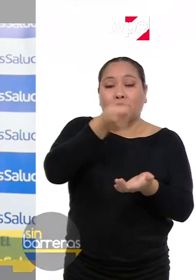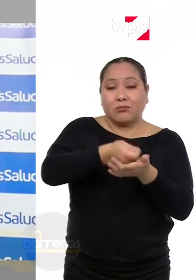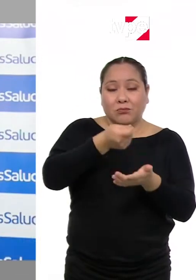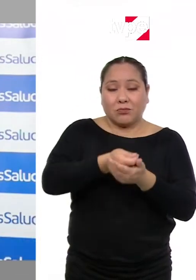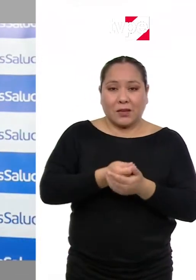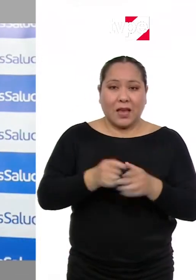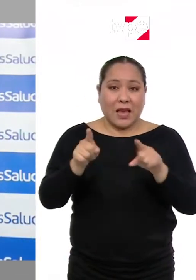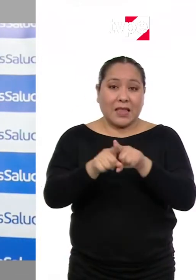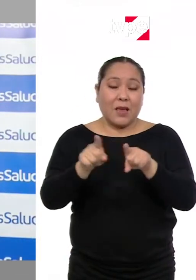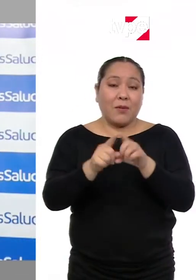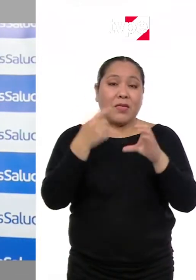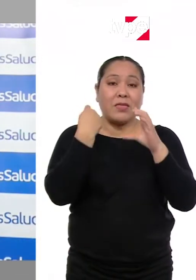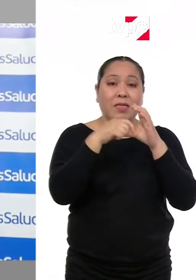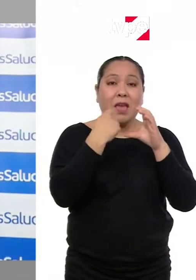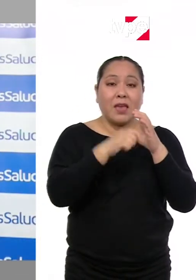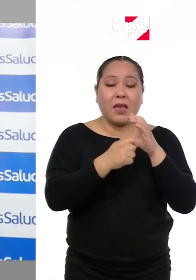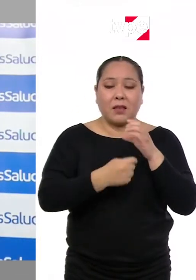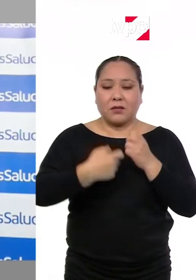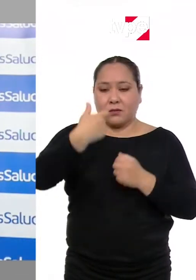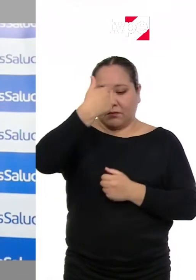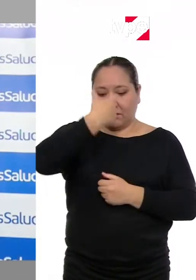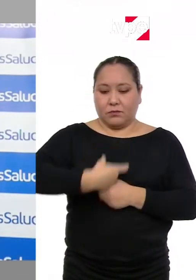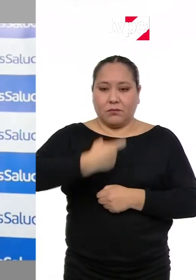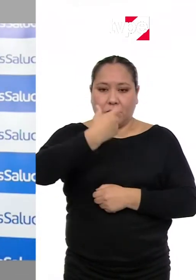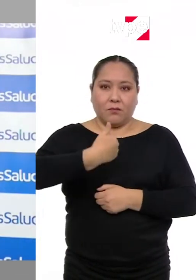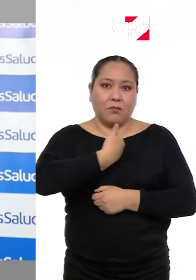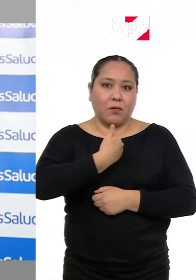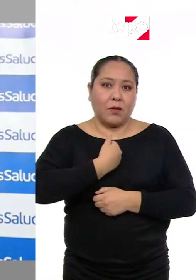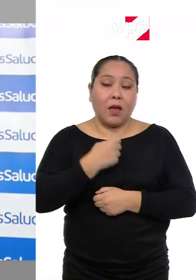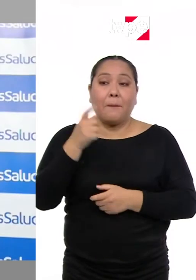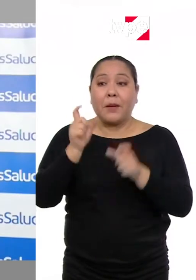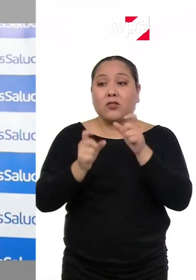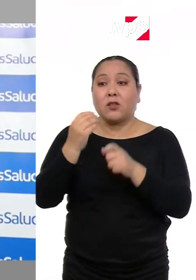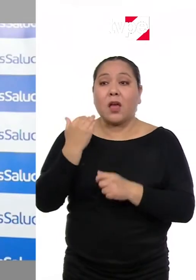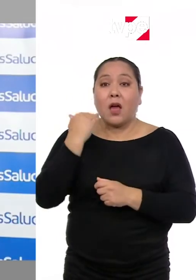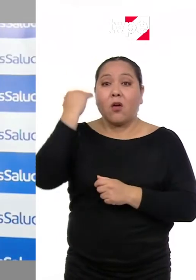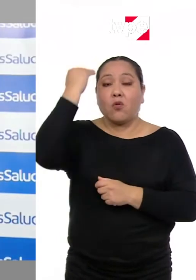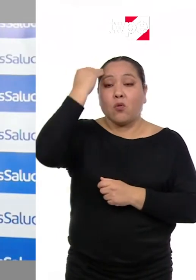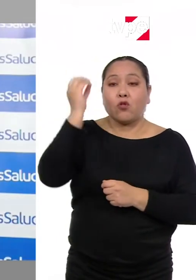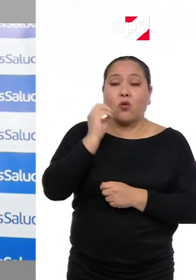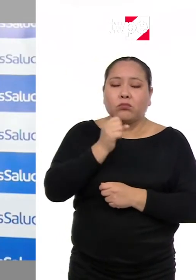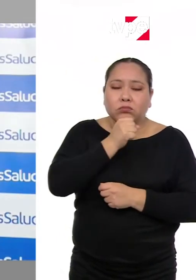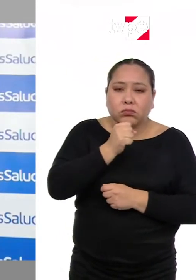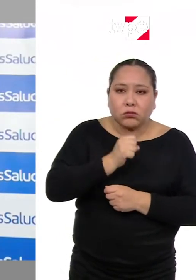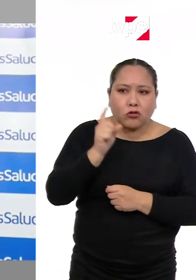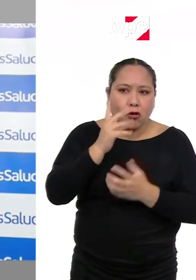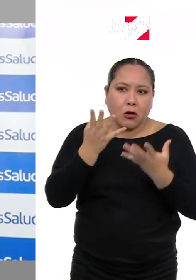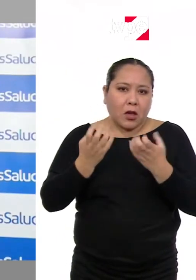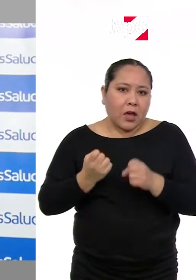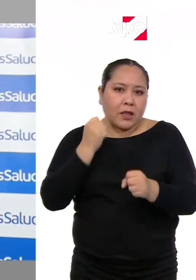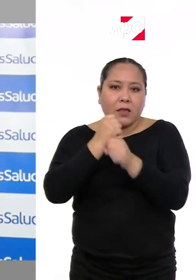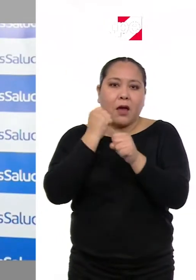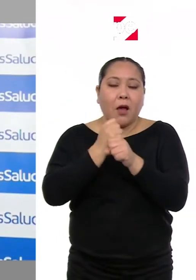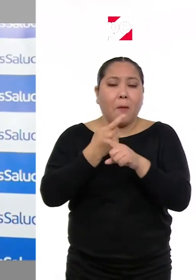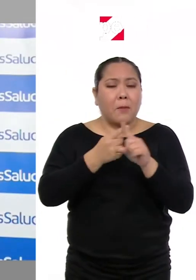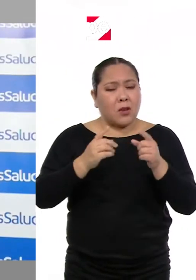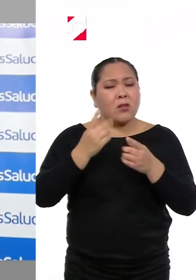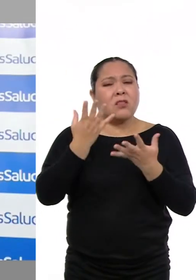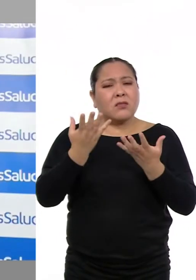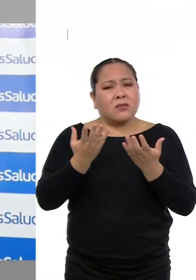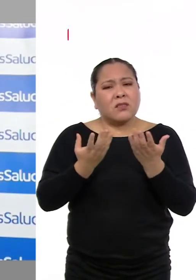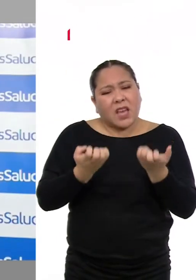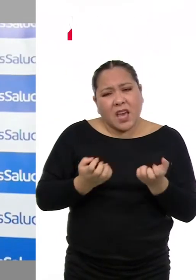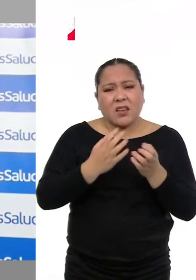ganancia. Y también talleres ocupacionales para aquellas personas que aún siendo adultas o adultas mayores no desean trabajar, pero desean